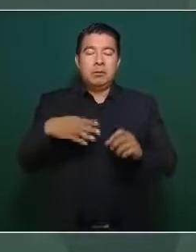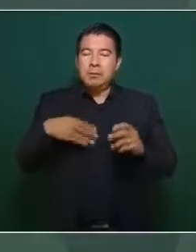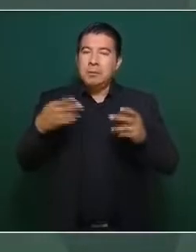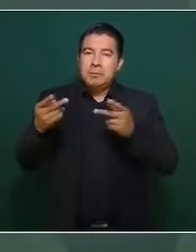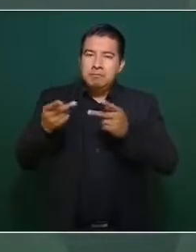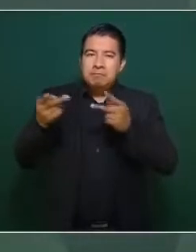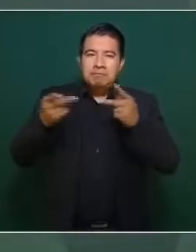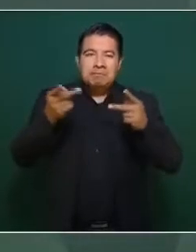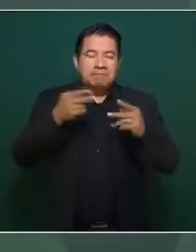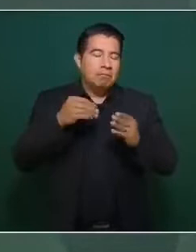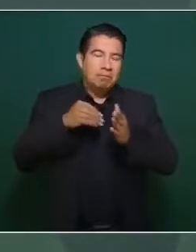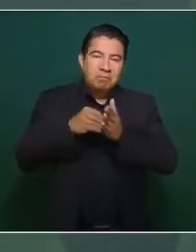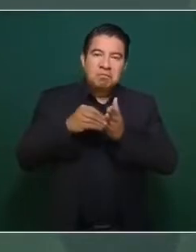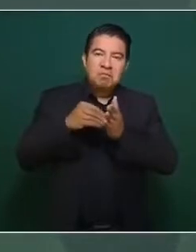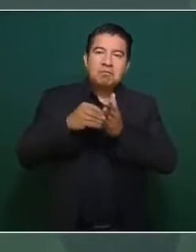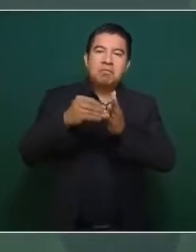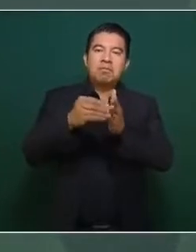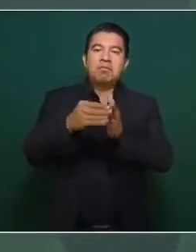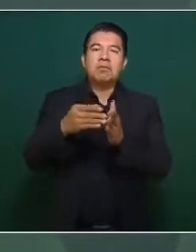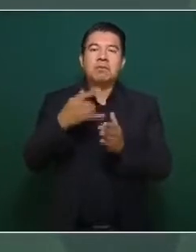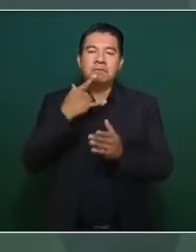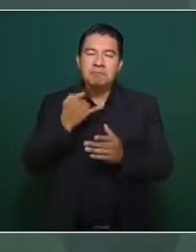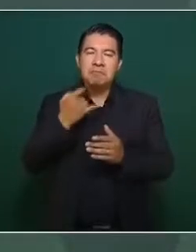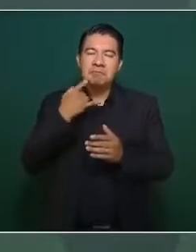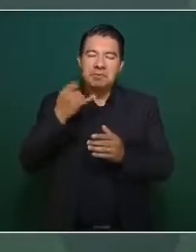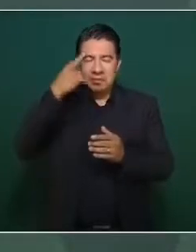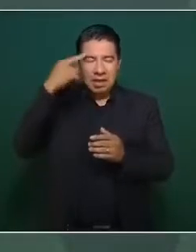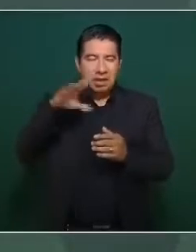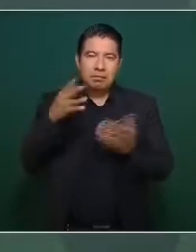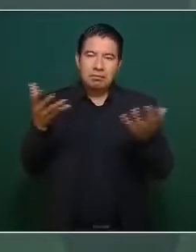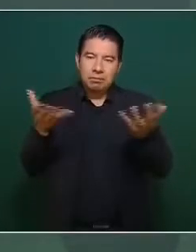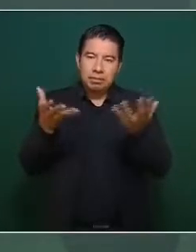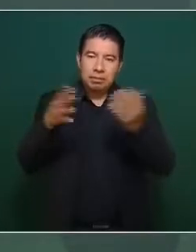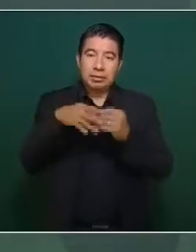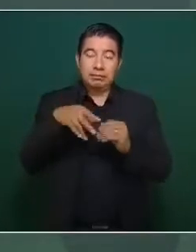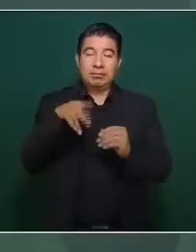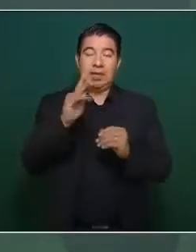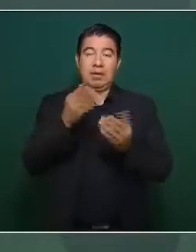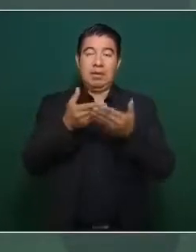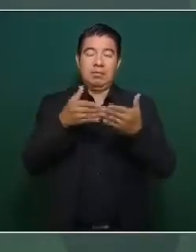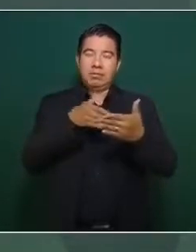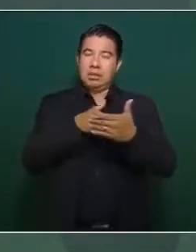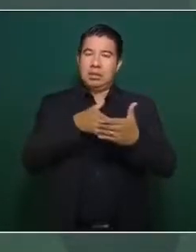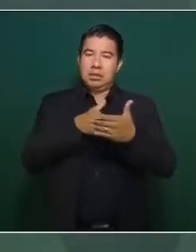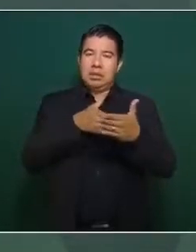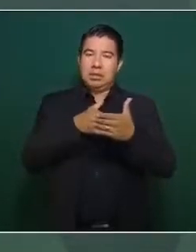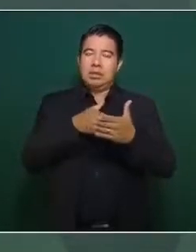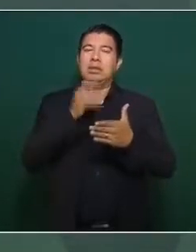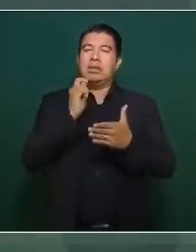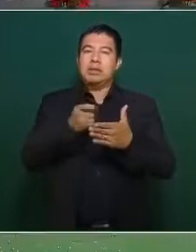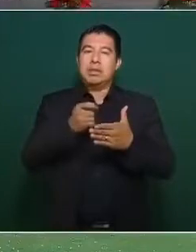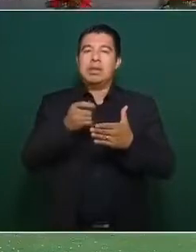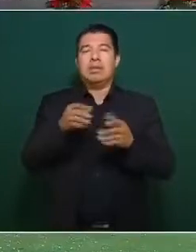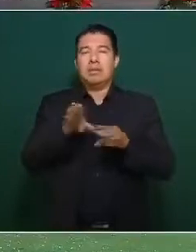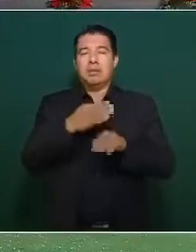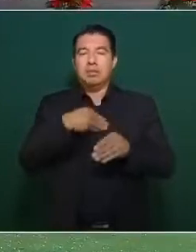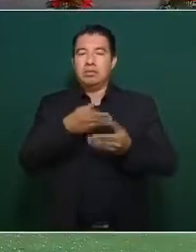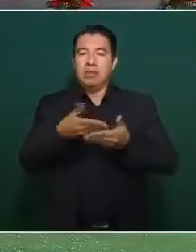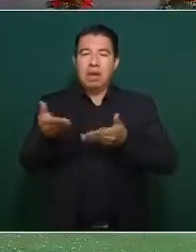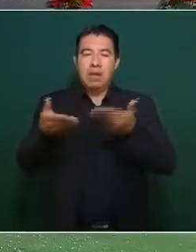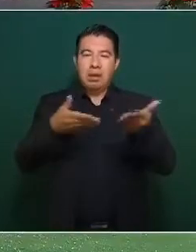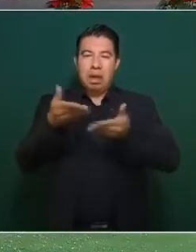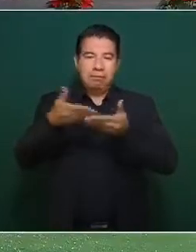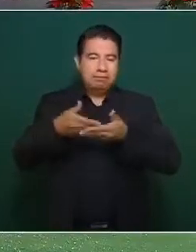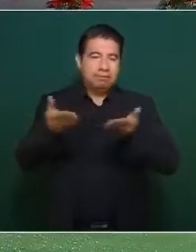constante, pero lo que nos ha detenido precisamente, como ya cité, es la entrega de los